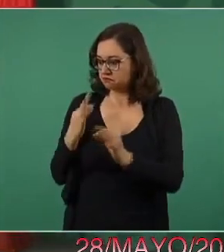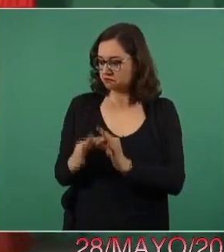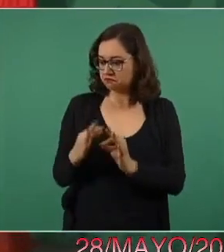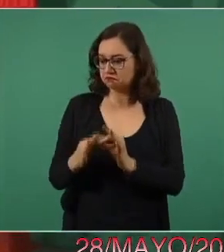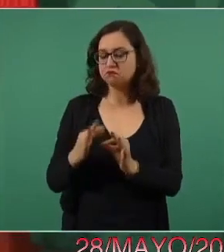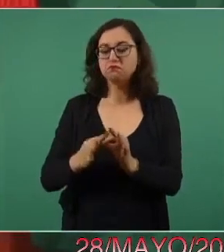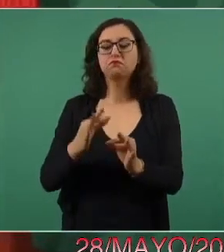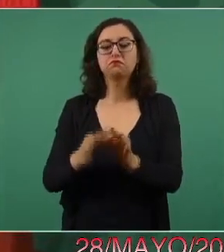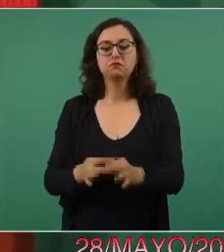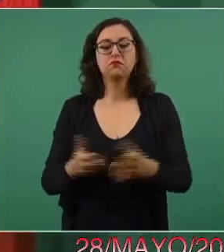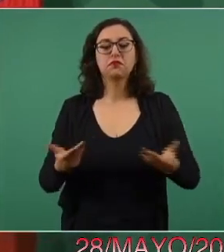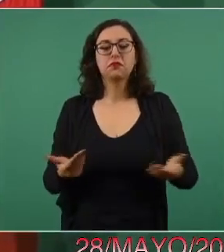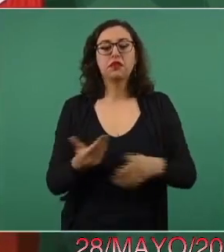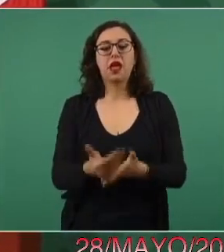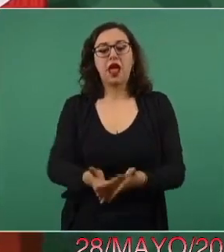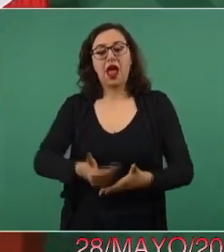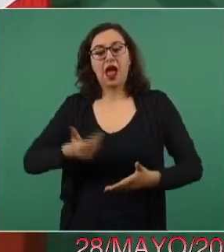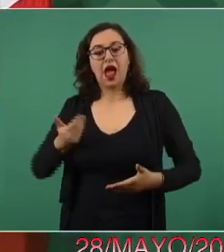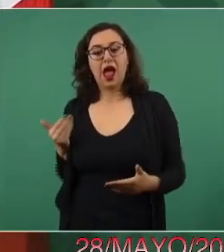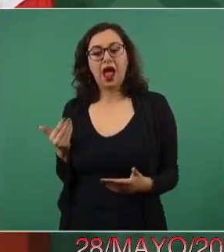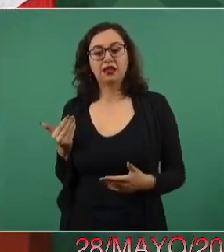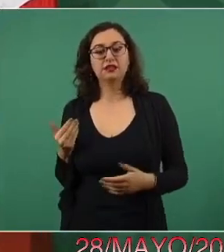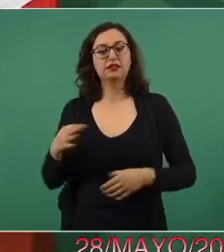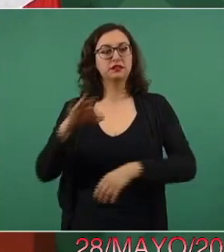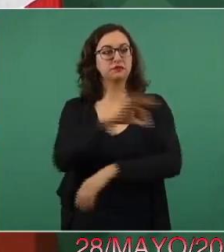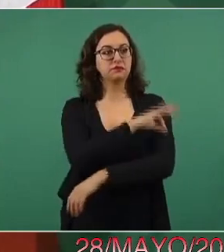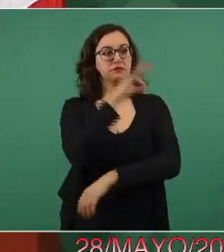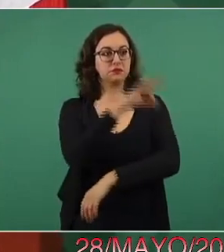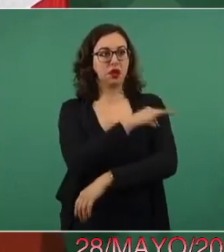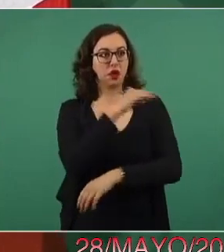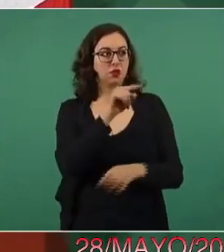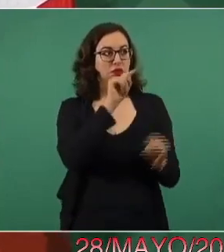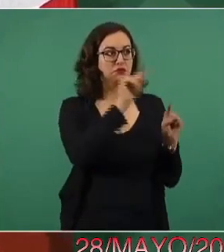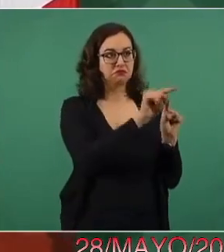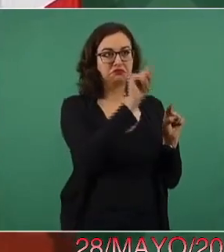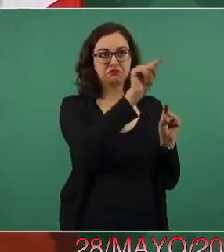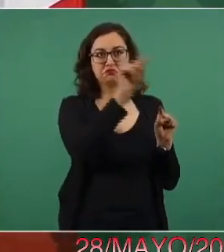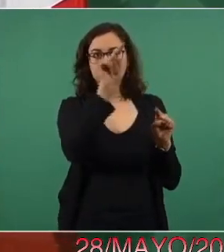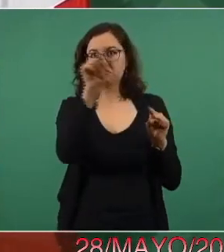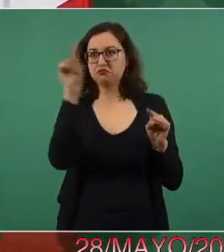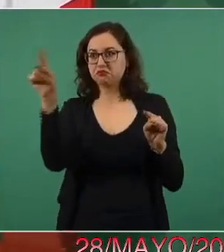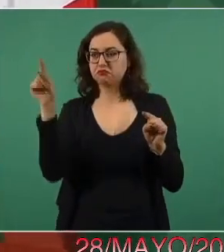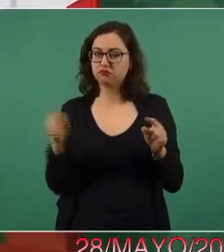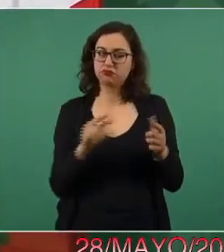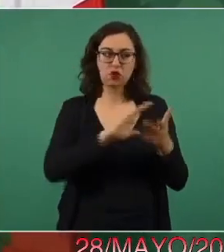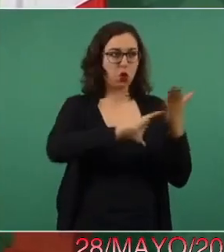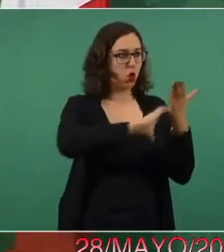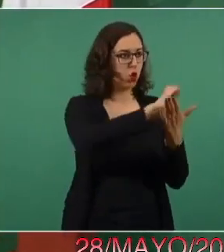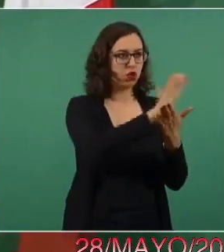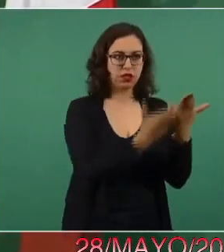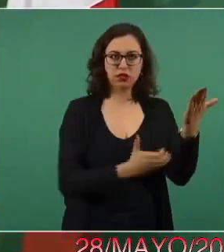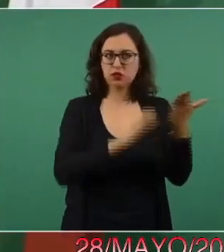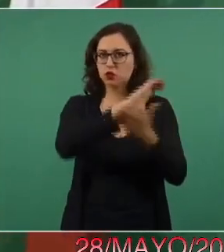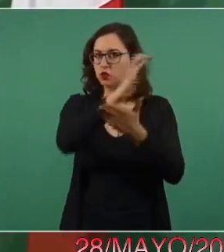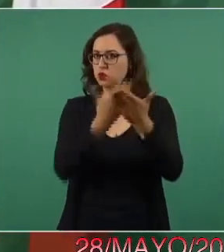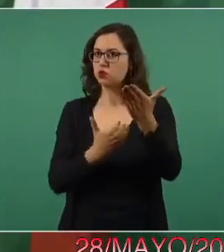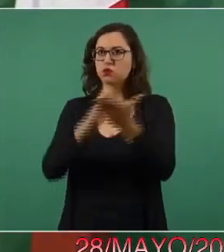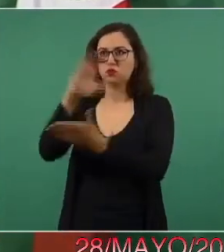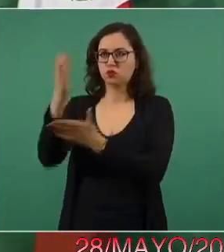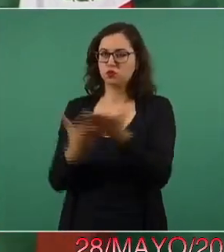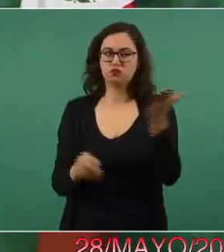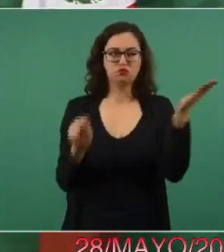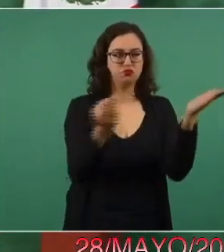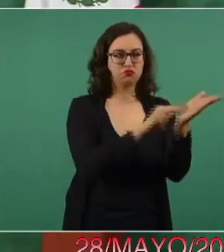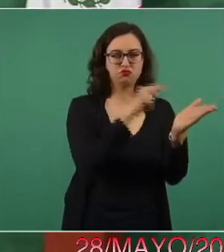de todas las empresas farmacéuticas del mundo. Esto mantuvimos